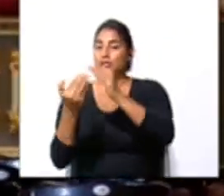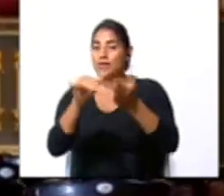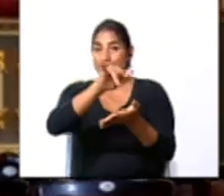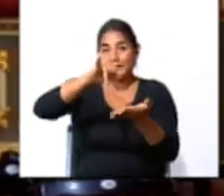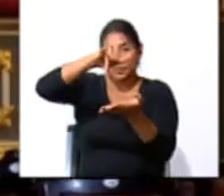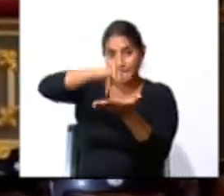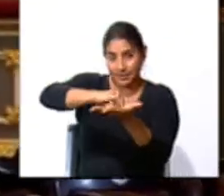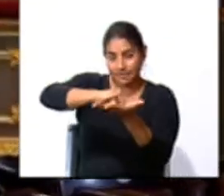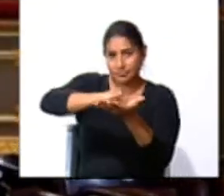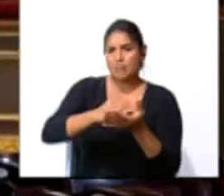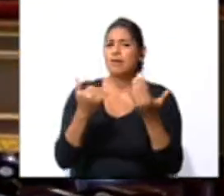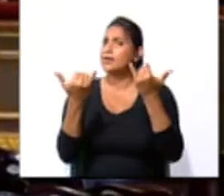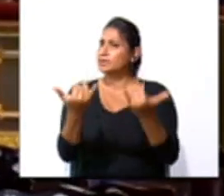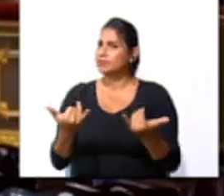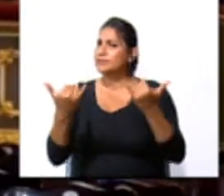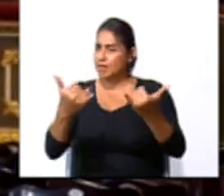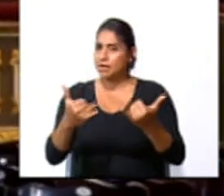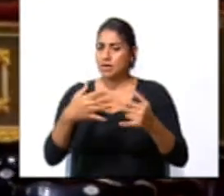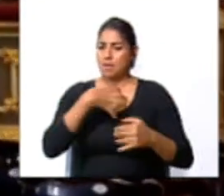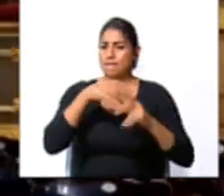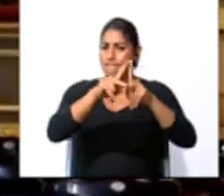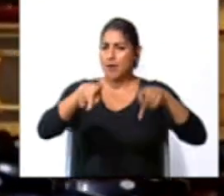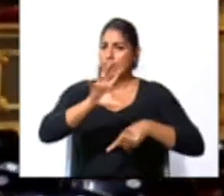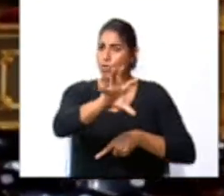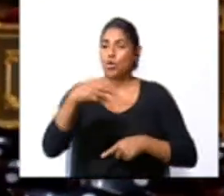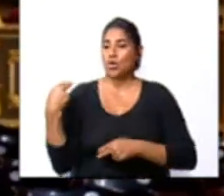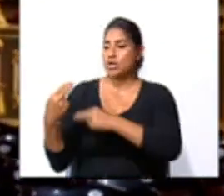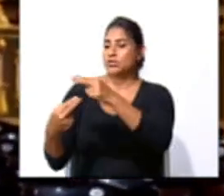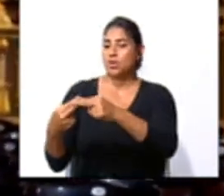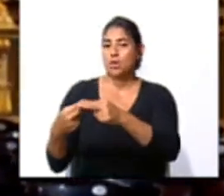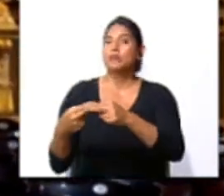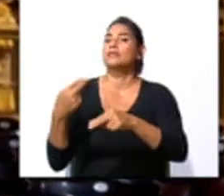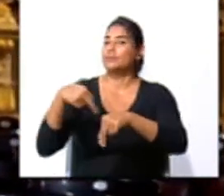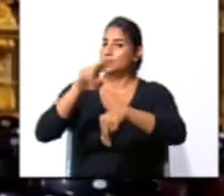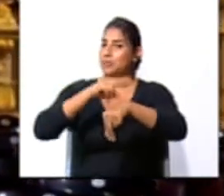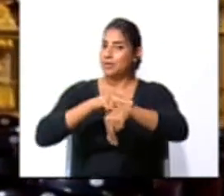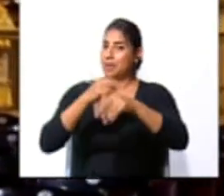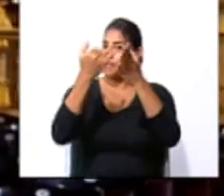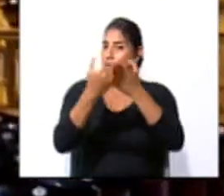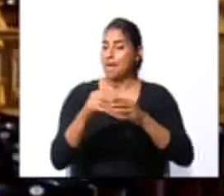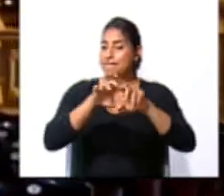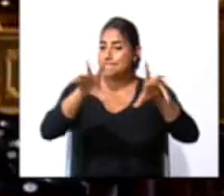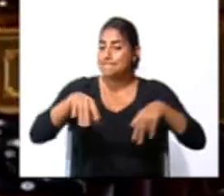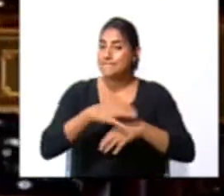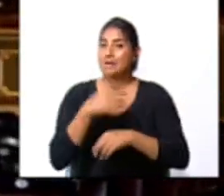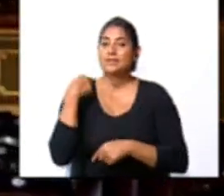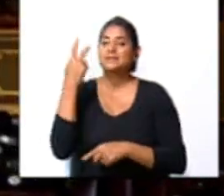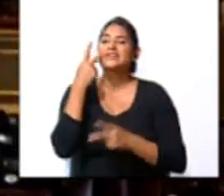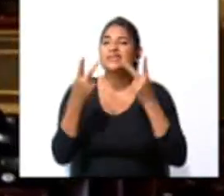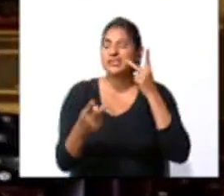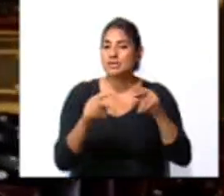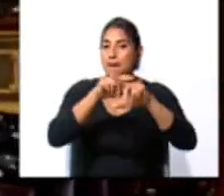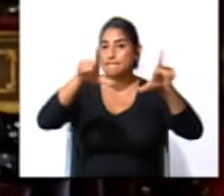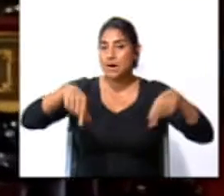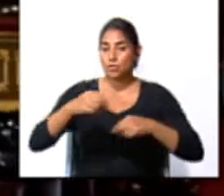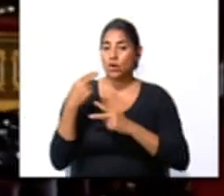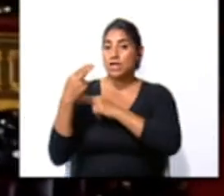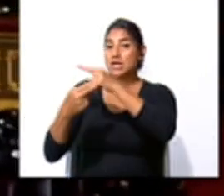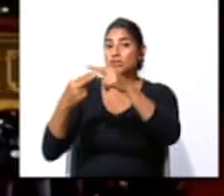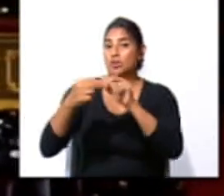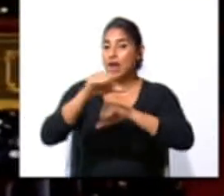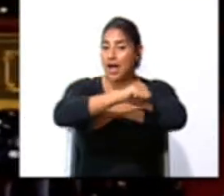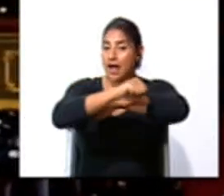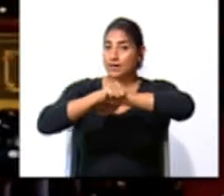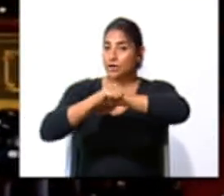José. Actualmente es patrimonio histórico. Es también benemérito de las obras patrias y es considerado como patrimonio histórico y